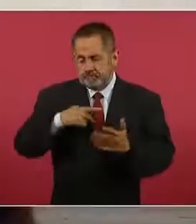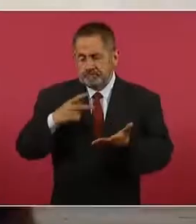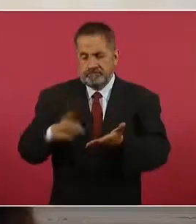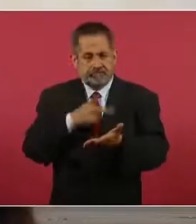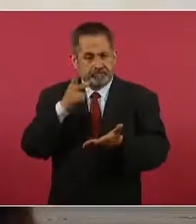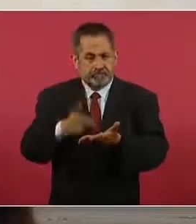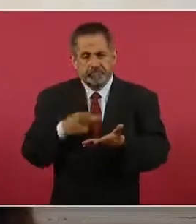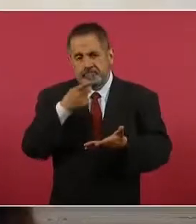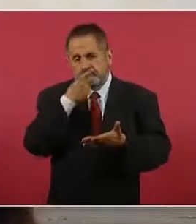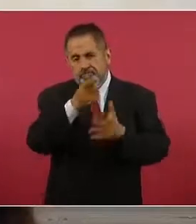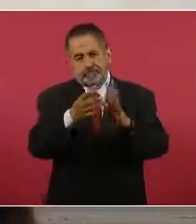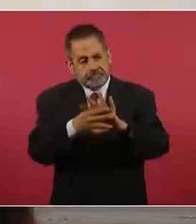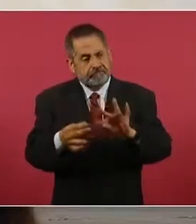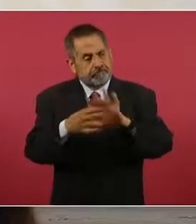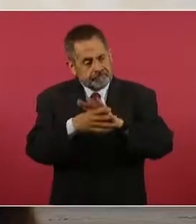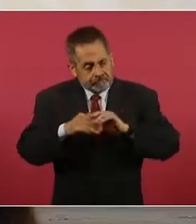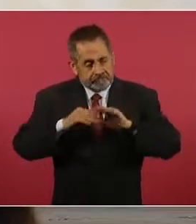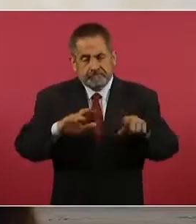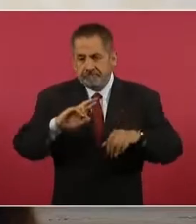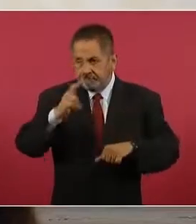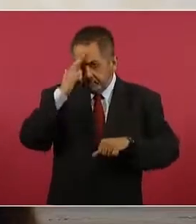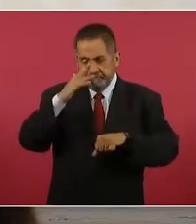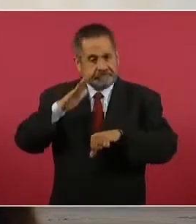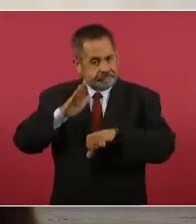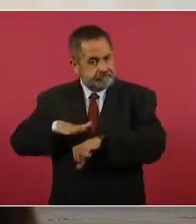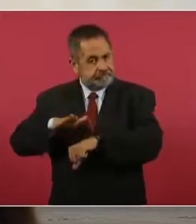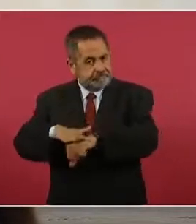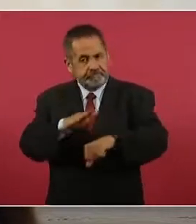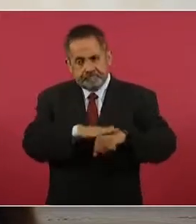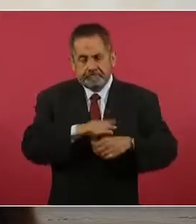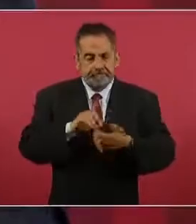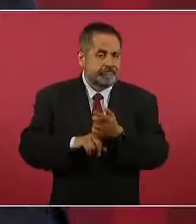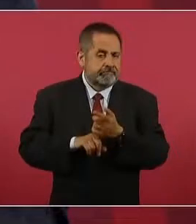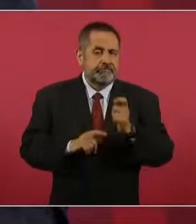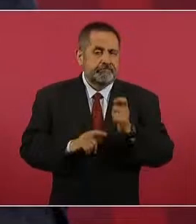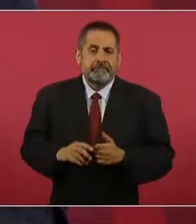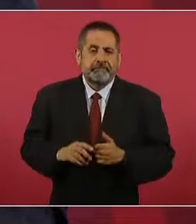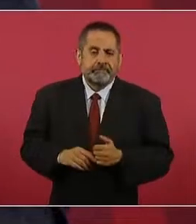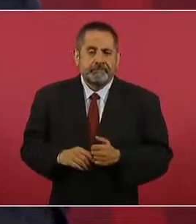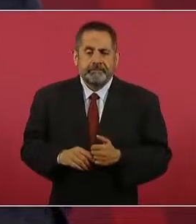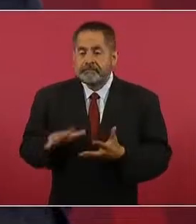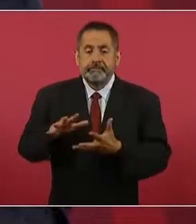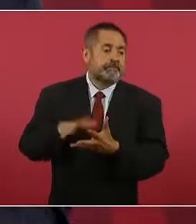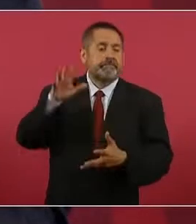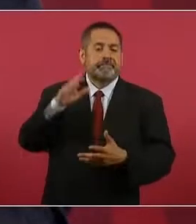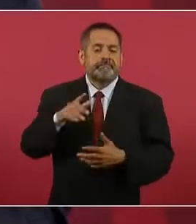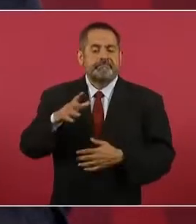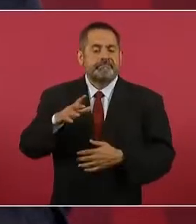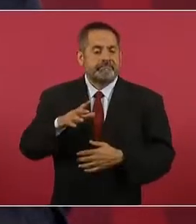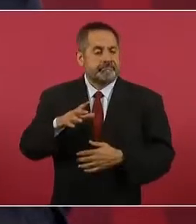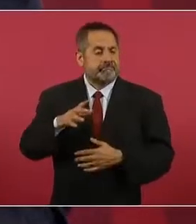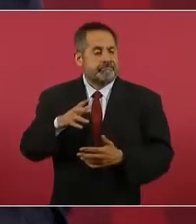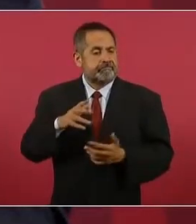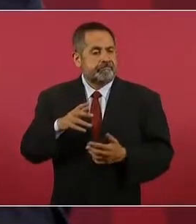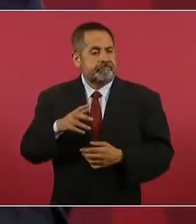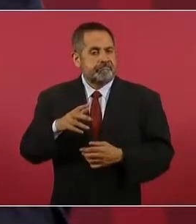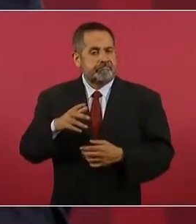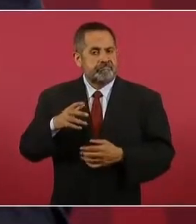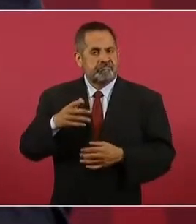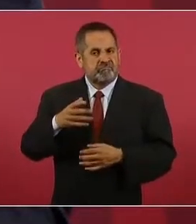recordando, que la mayor riqueza de nuestro pueblo